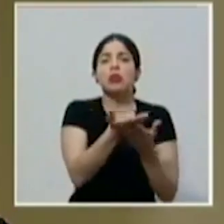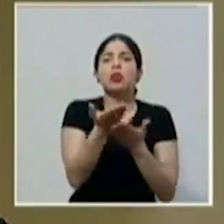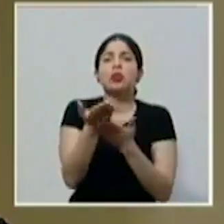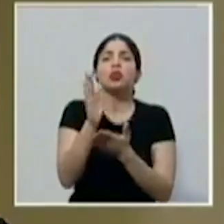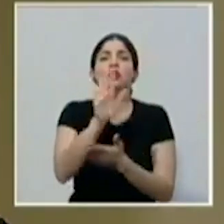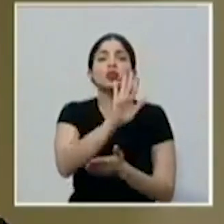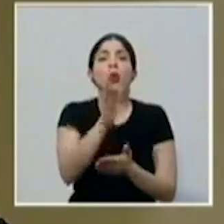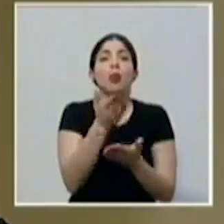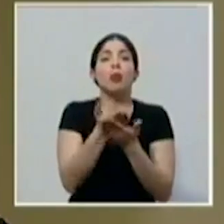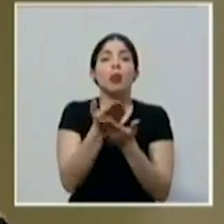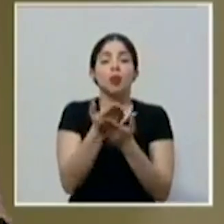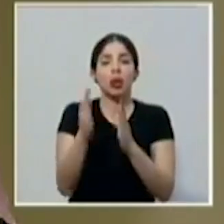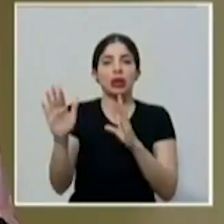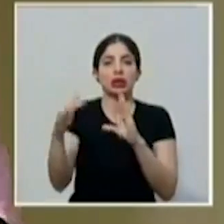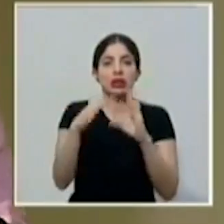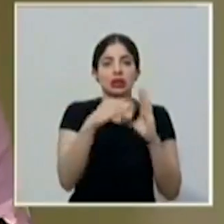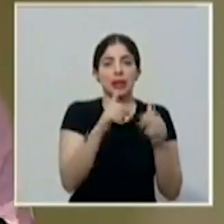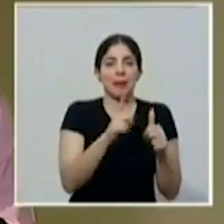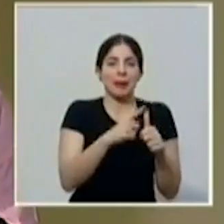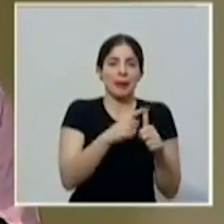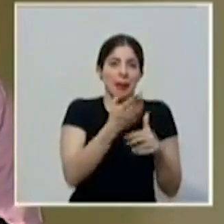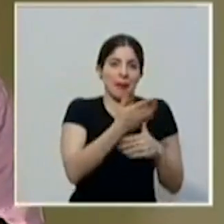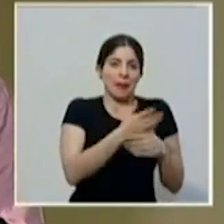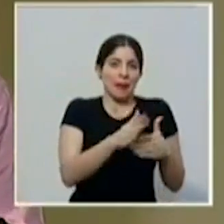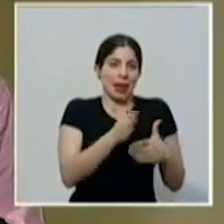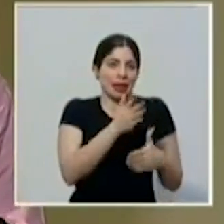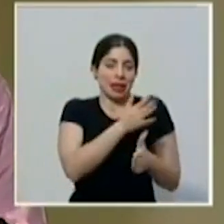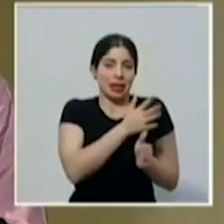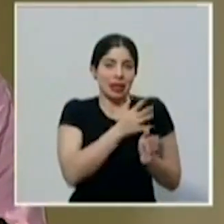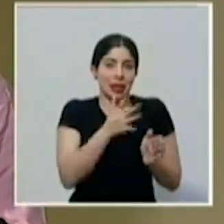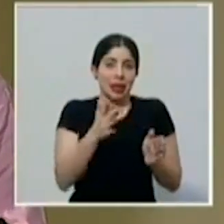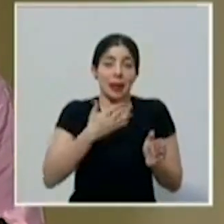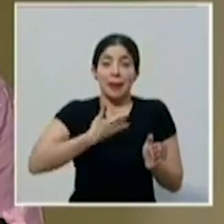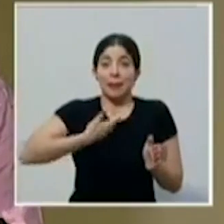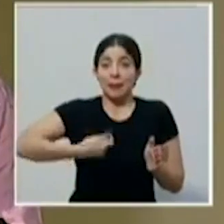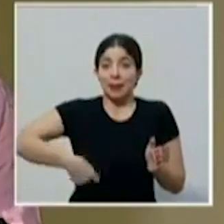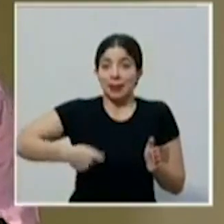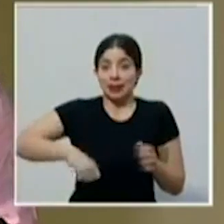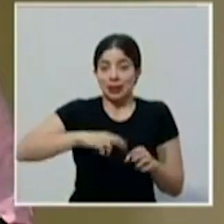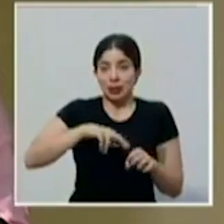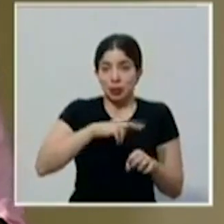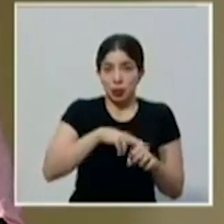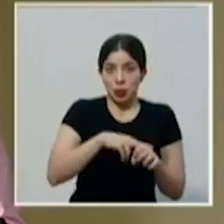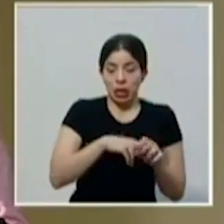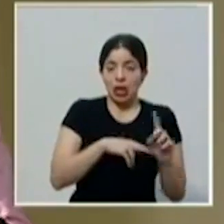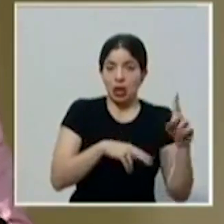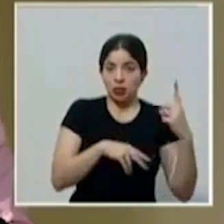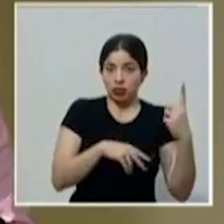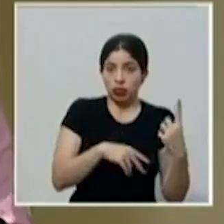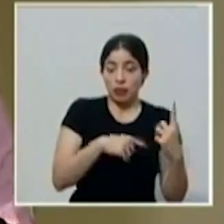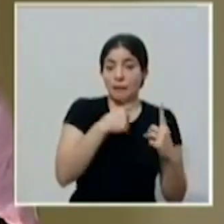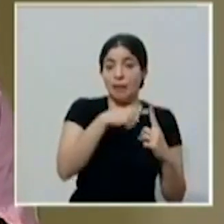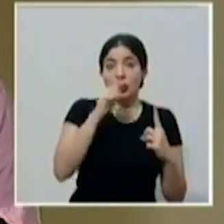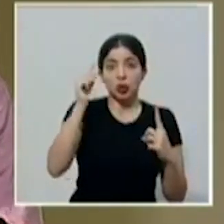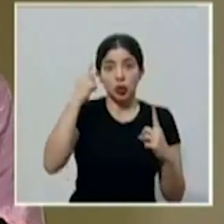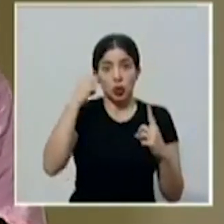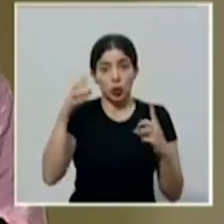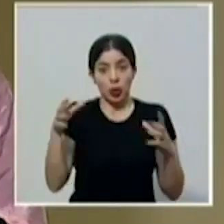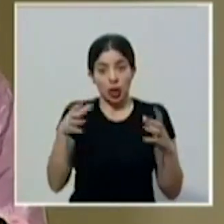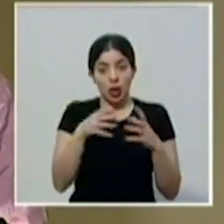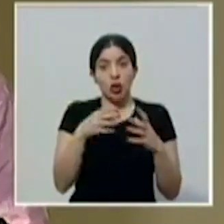propuestas en la primera etapa que el presidente de la República y el gobierno